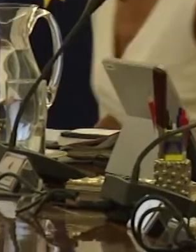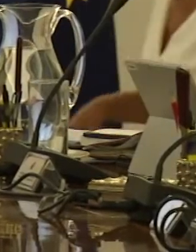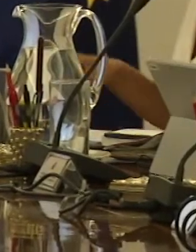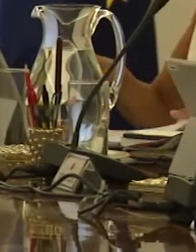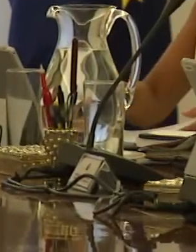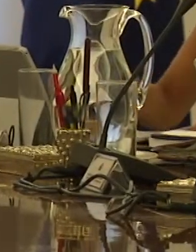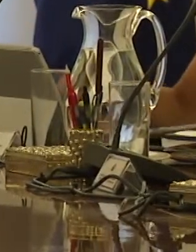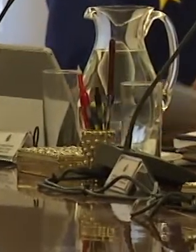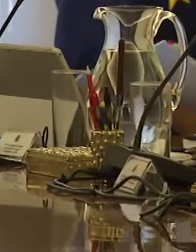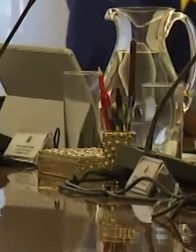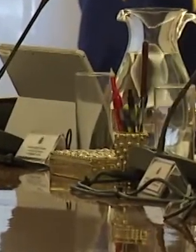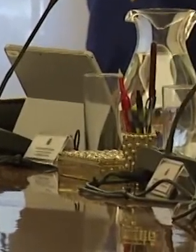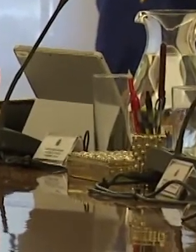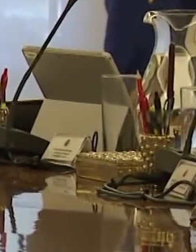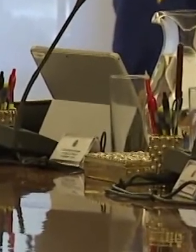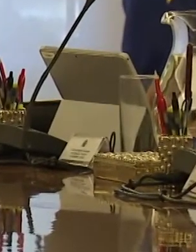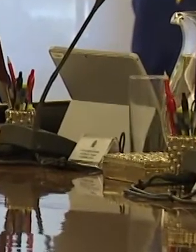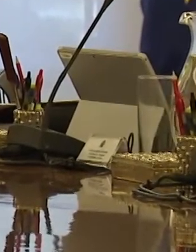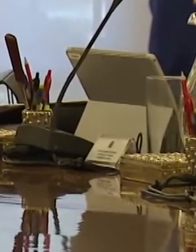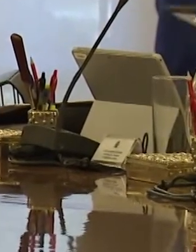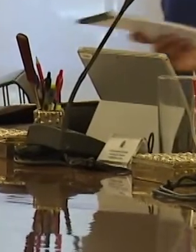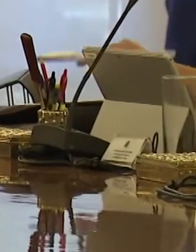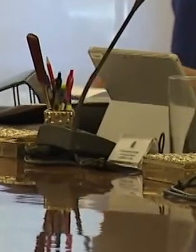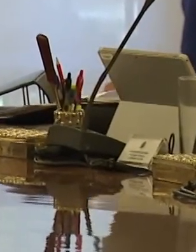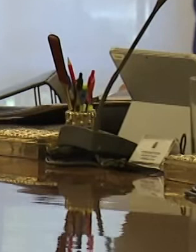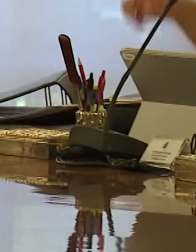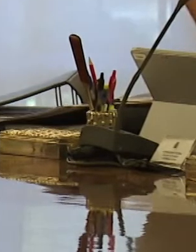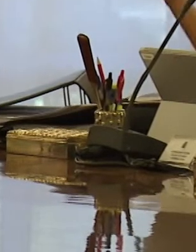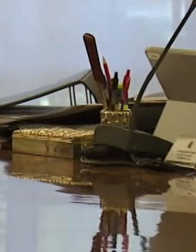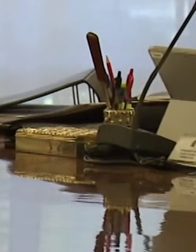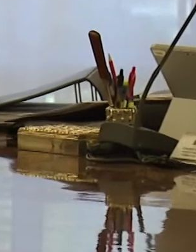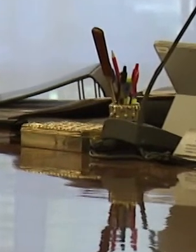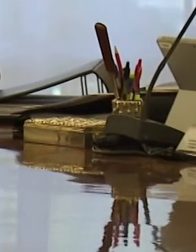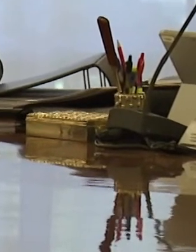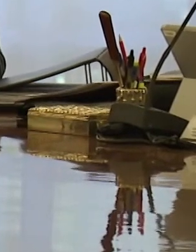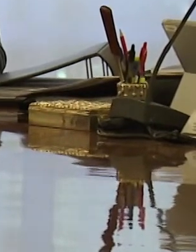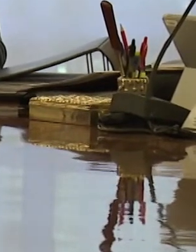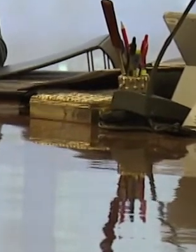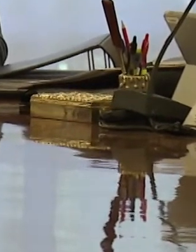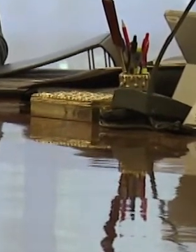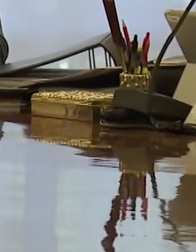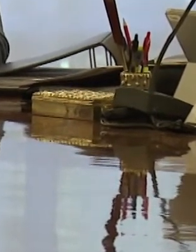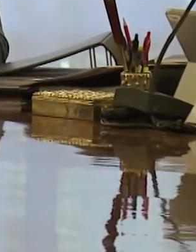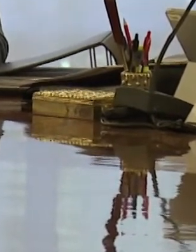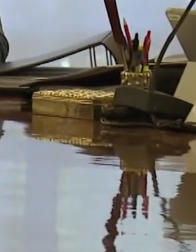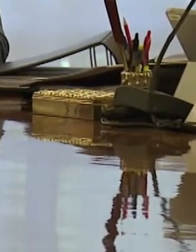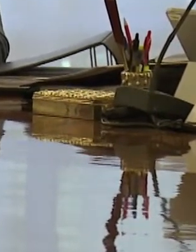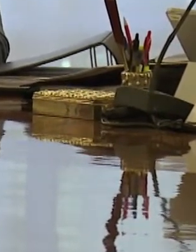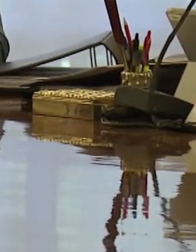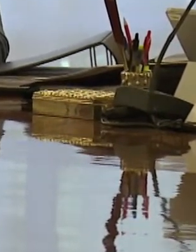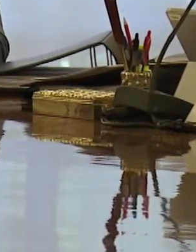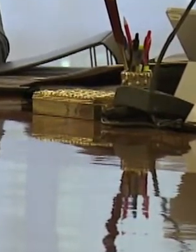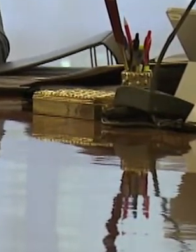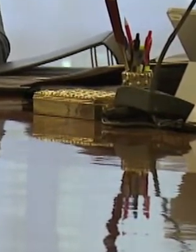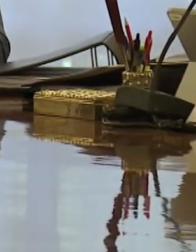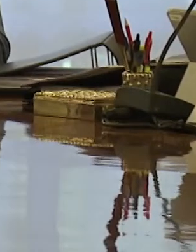que hemos recibido de actores muy distintos. Actores institucionales, administraciones autonómicas y administraciones locales, asociaciones de consumidores